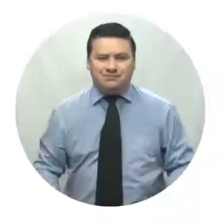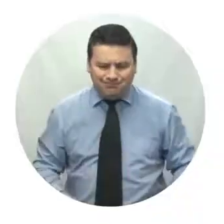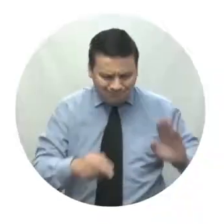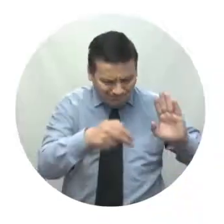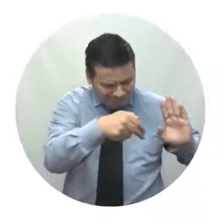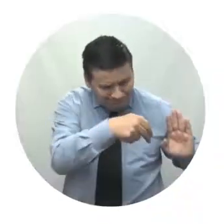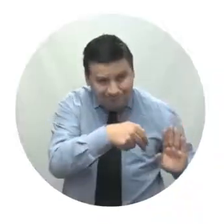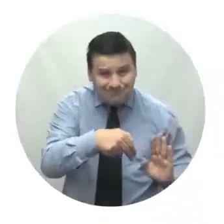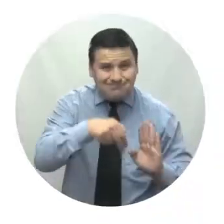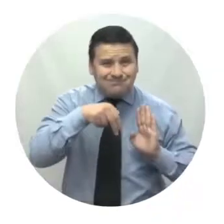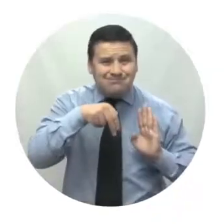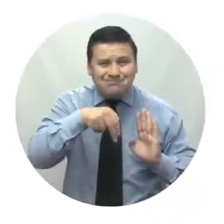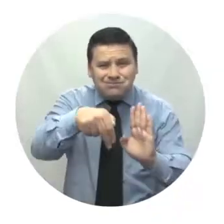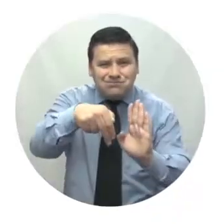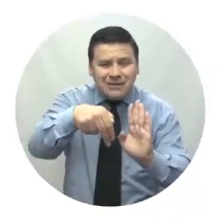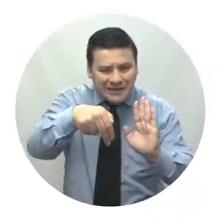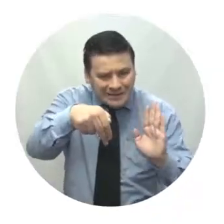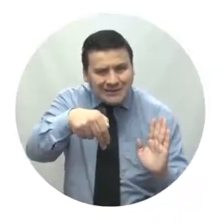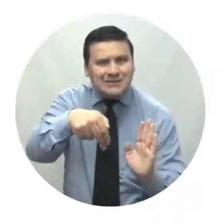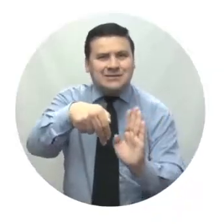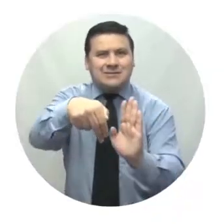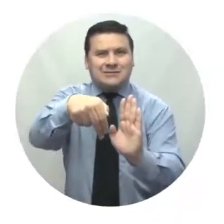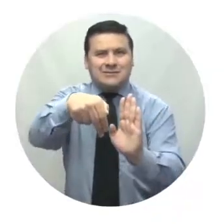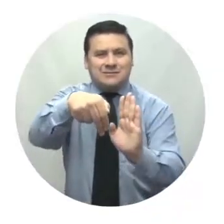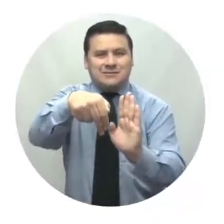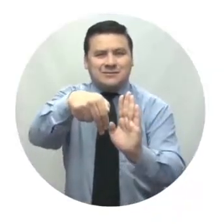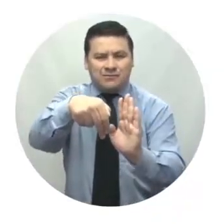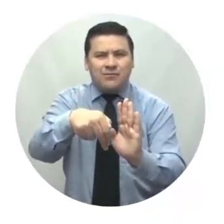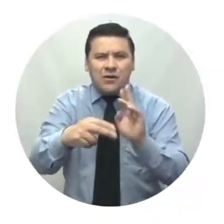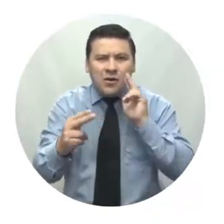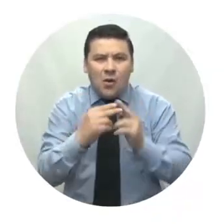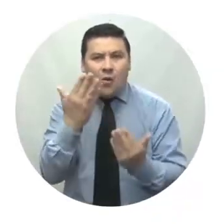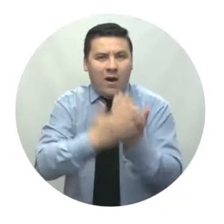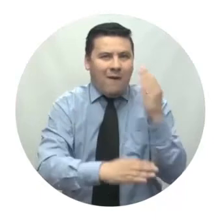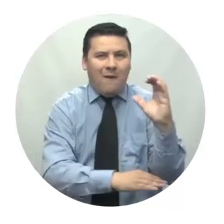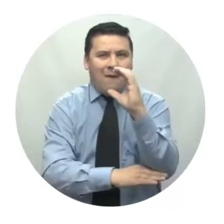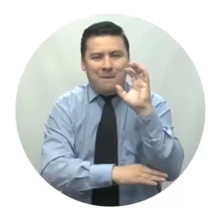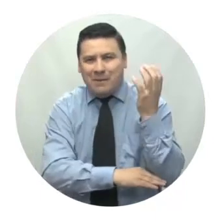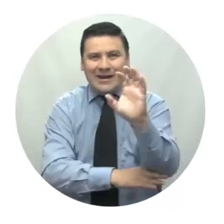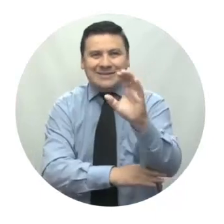nuestra mejor opción. Unidad Nacional para la Gestión del Riesgo de Desastres. Gobierno de Colombia.